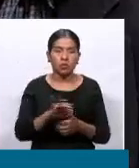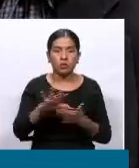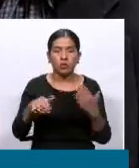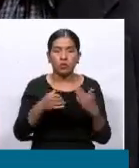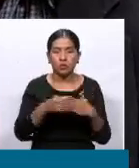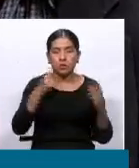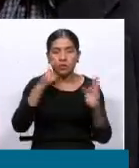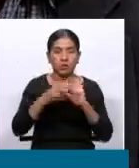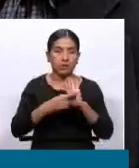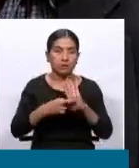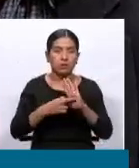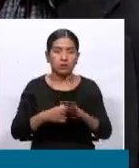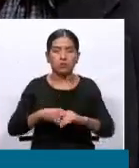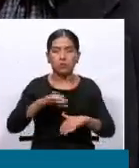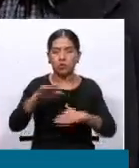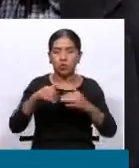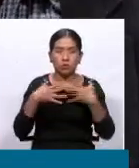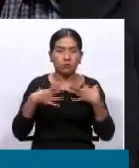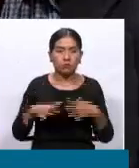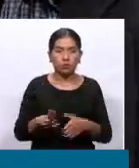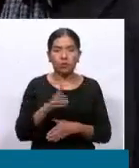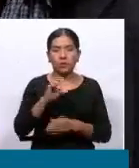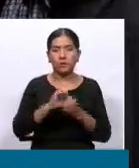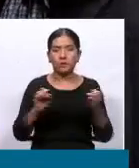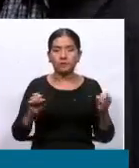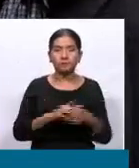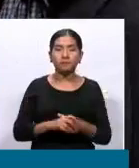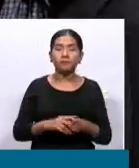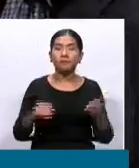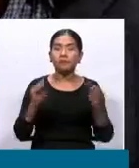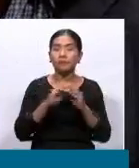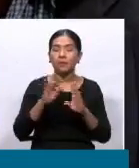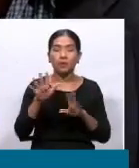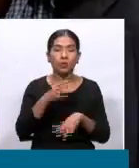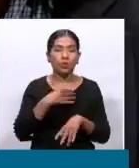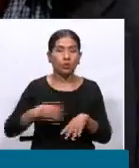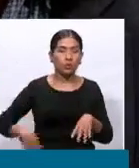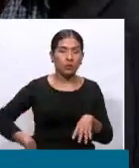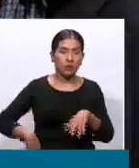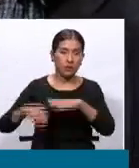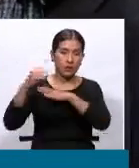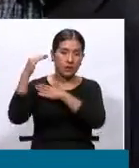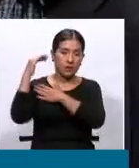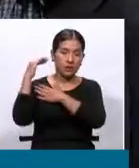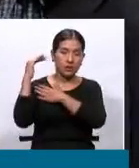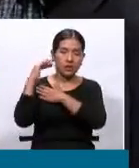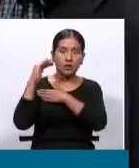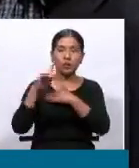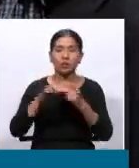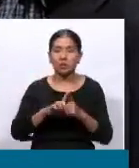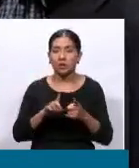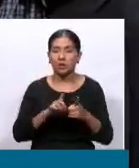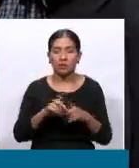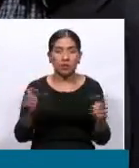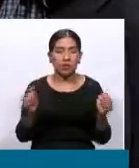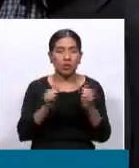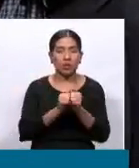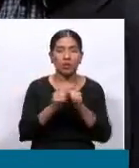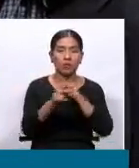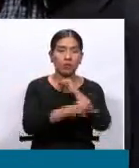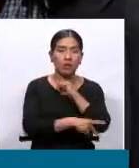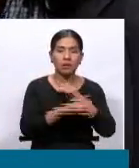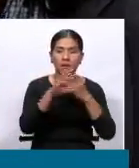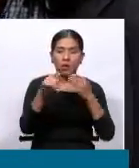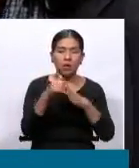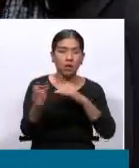del total de ingresos. A nivel de la gobernación de Santa Cruz, la coparticipación tributaria